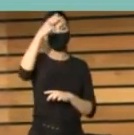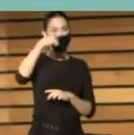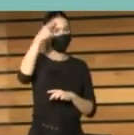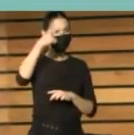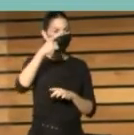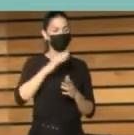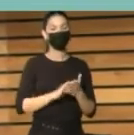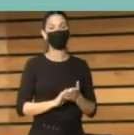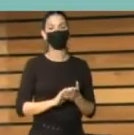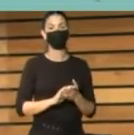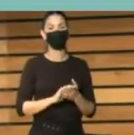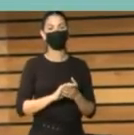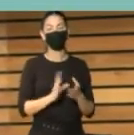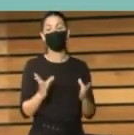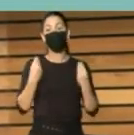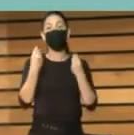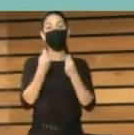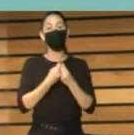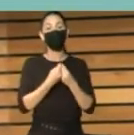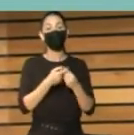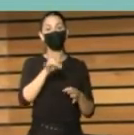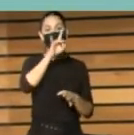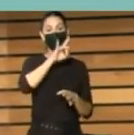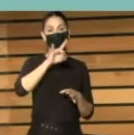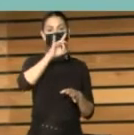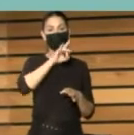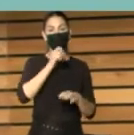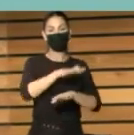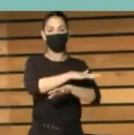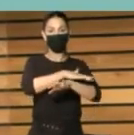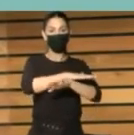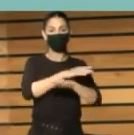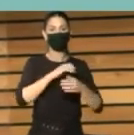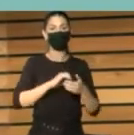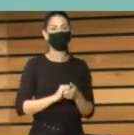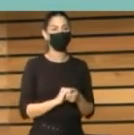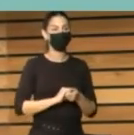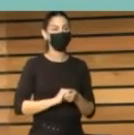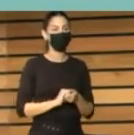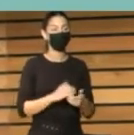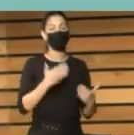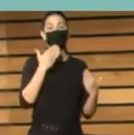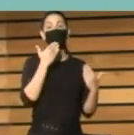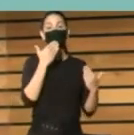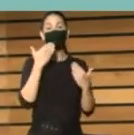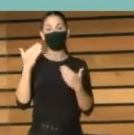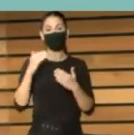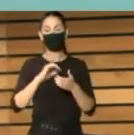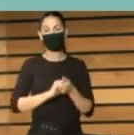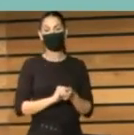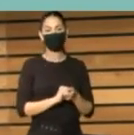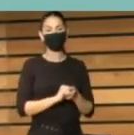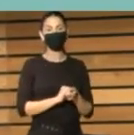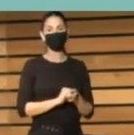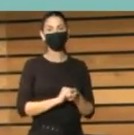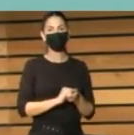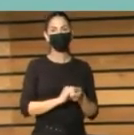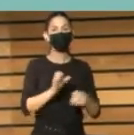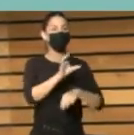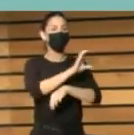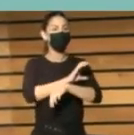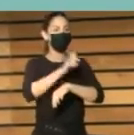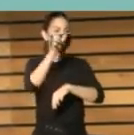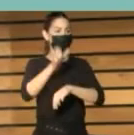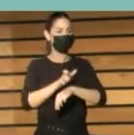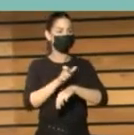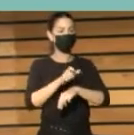Canarias. Gracias al viceconsejero de Cultura y Patrimonio Cultural del Gobierno de Canarias, gracias a la consejera de Cultura del